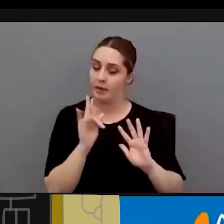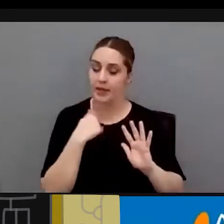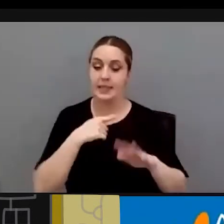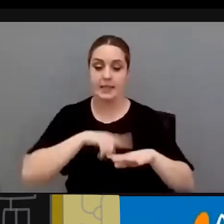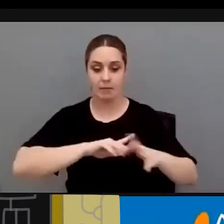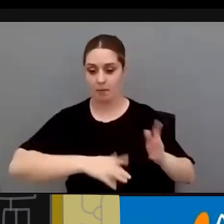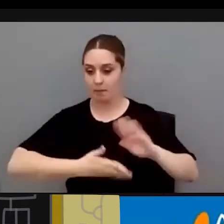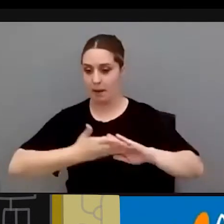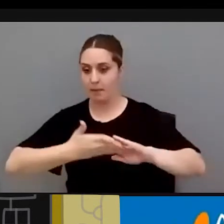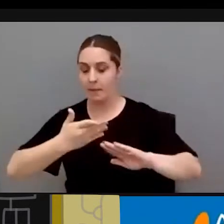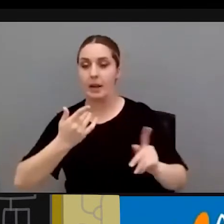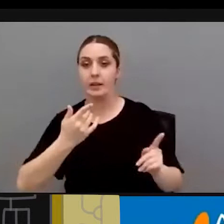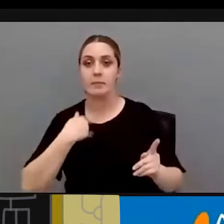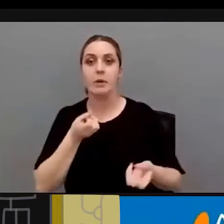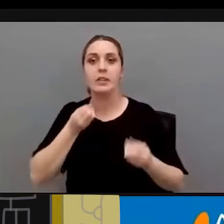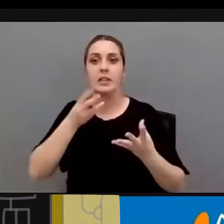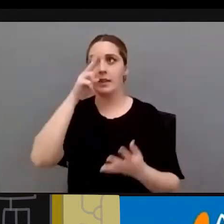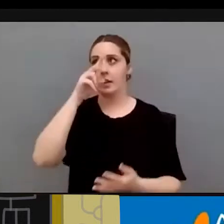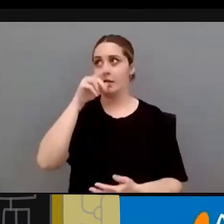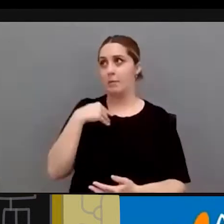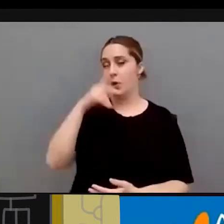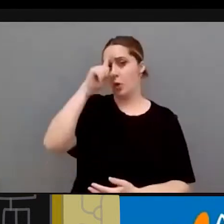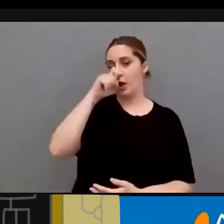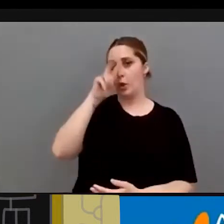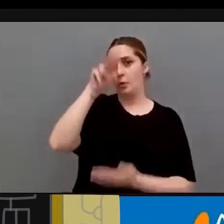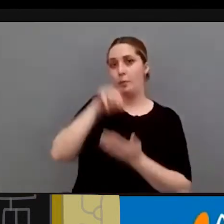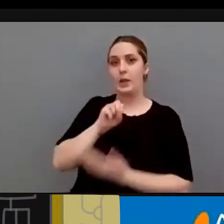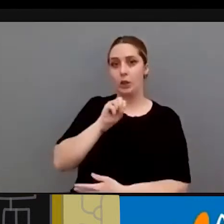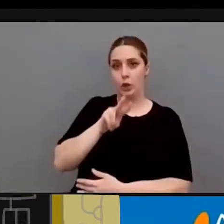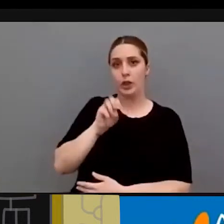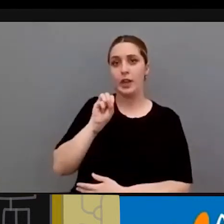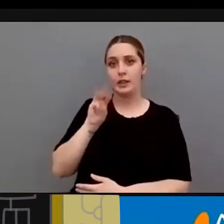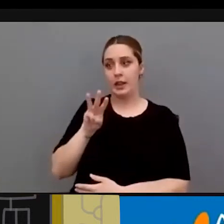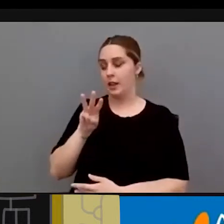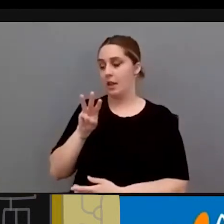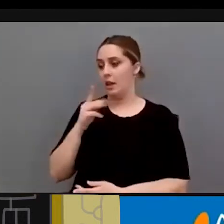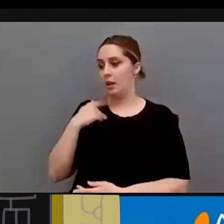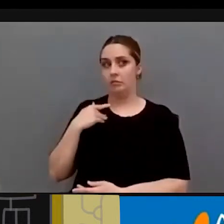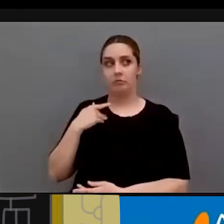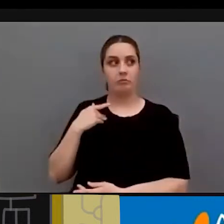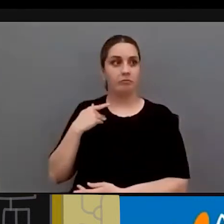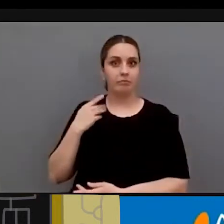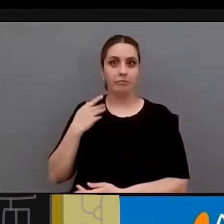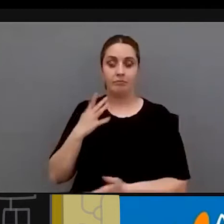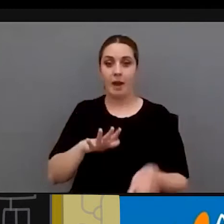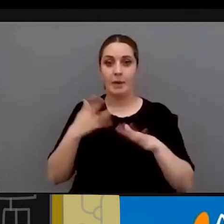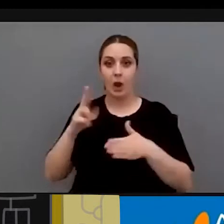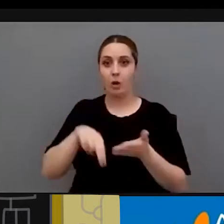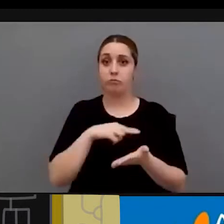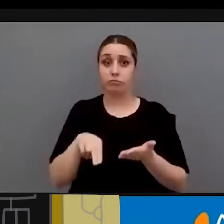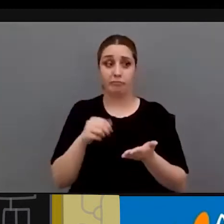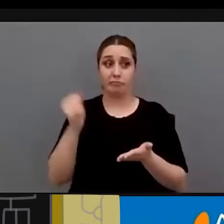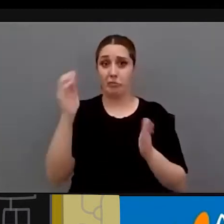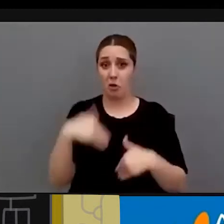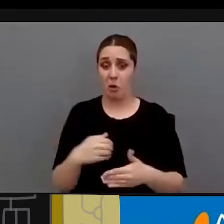tiempo, si cogemos las sentencias del 2012 o 2013, vemos que brilla por su ausencia en muchísimos casos la aplicación de la convención,